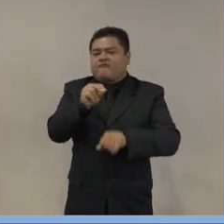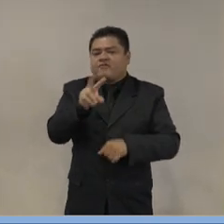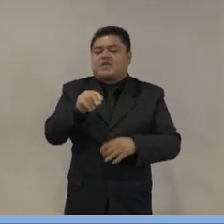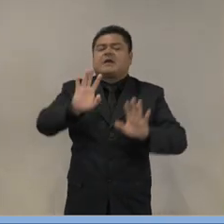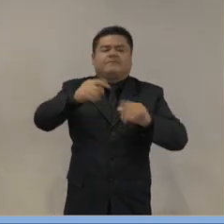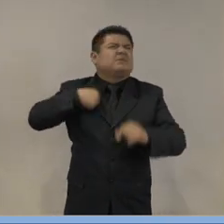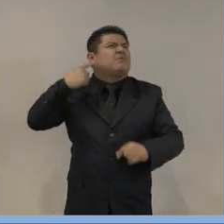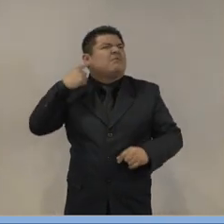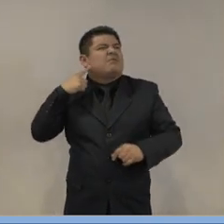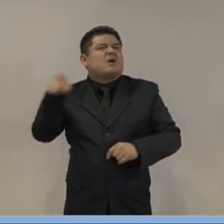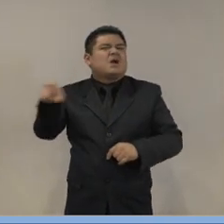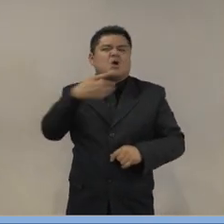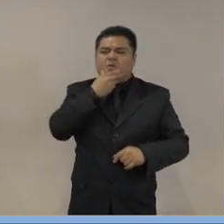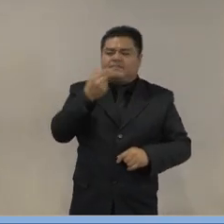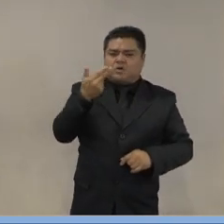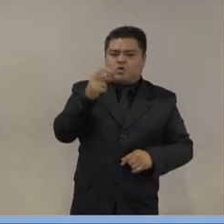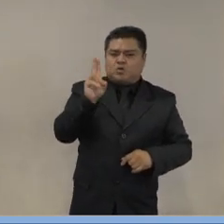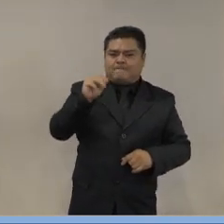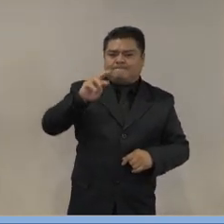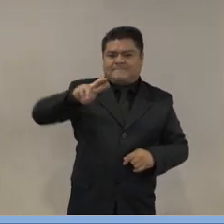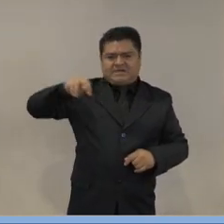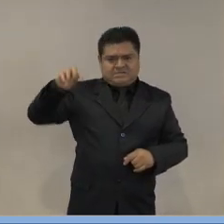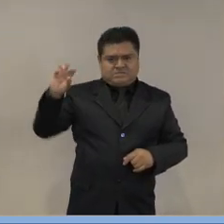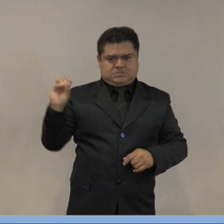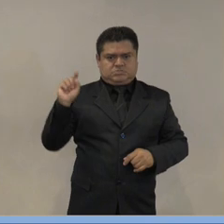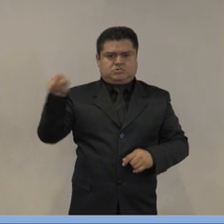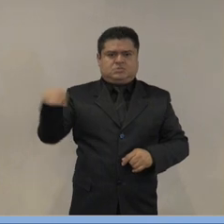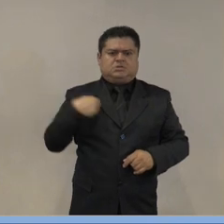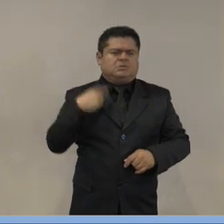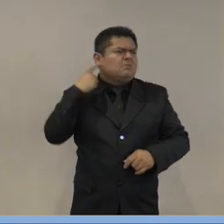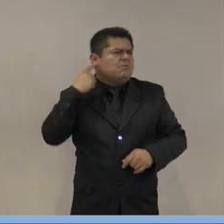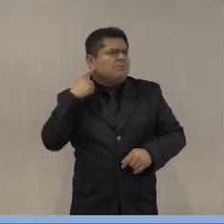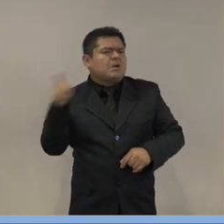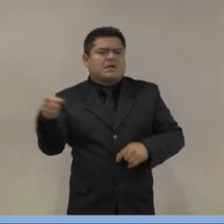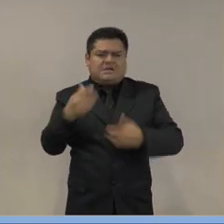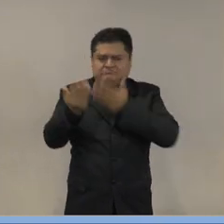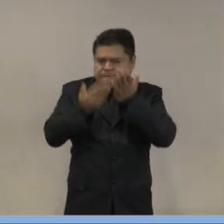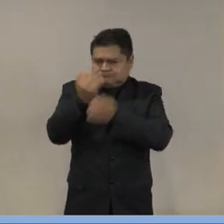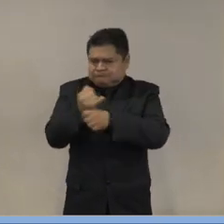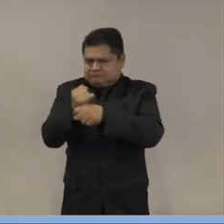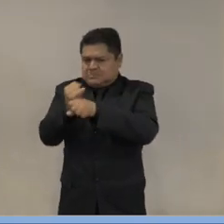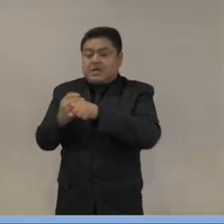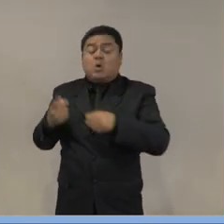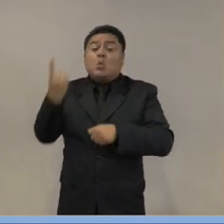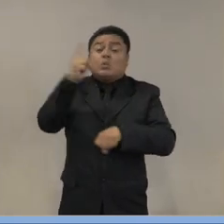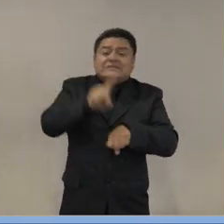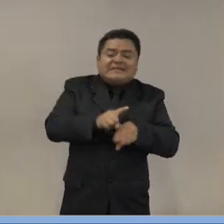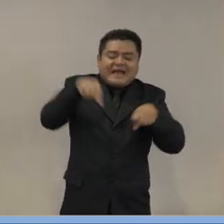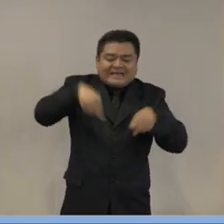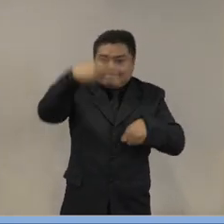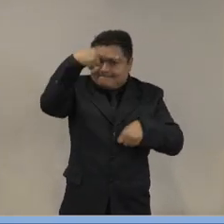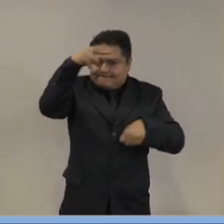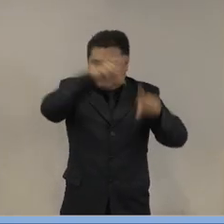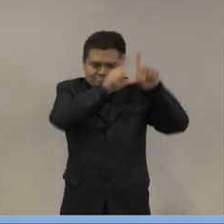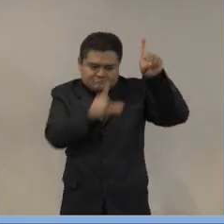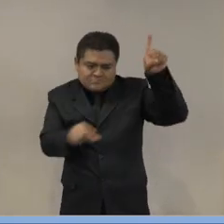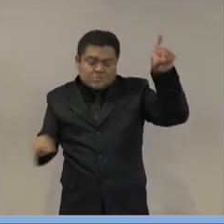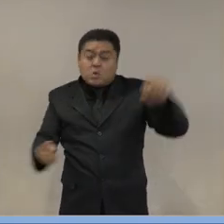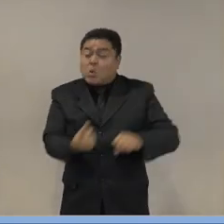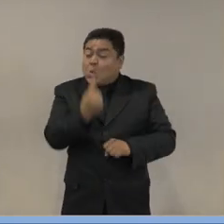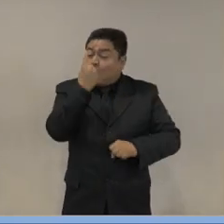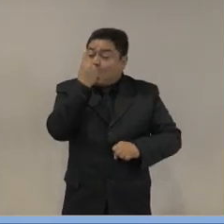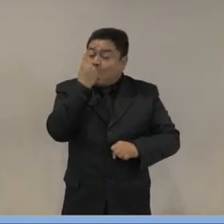decir que en un estudio de realmente cuántas personas son victimizadas, cada día en este país de todos los delitos se